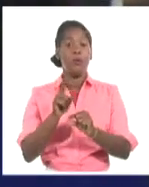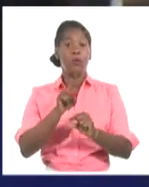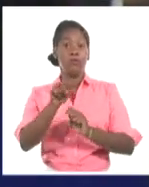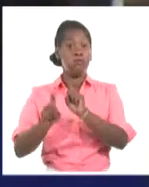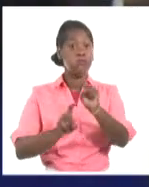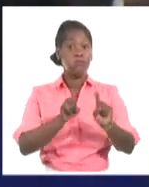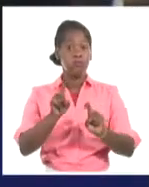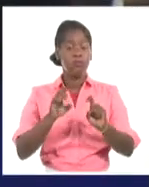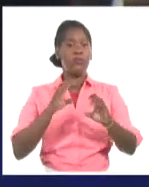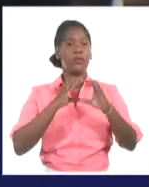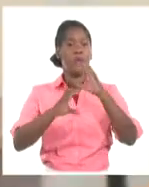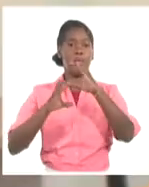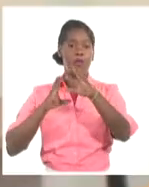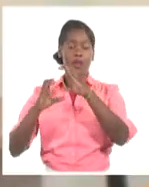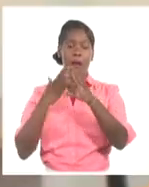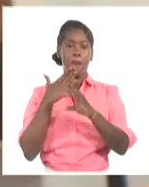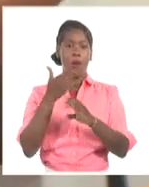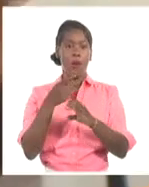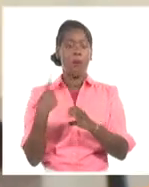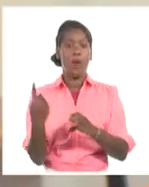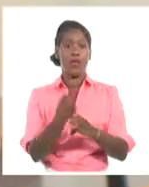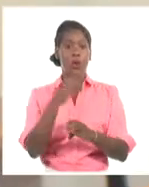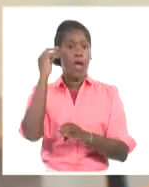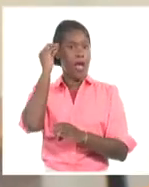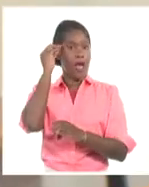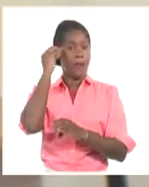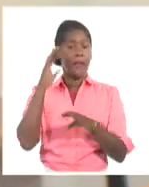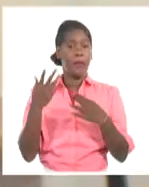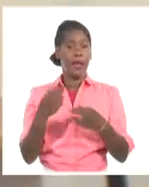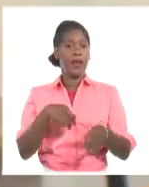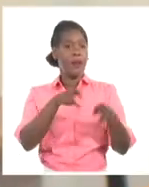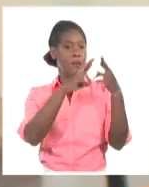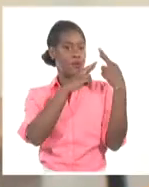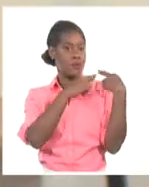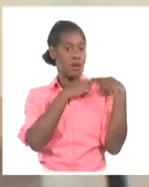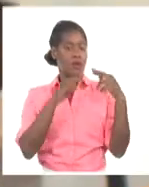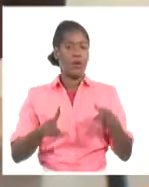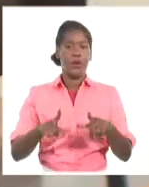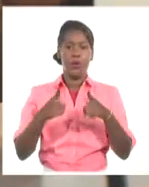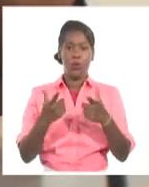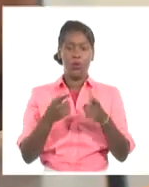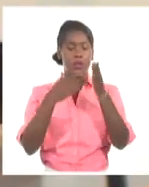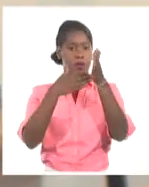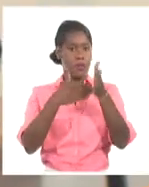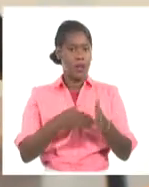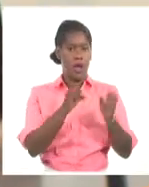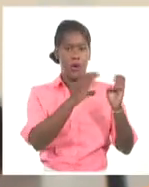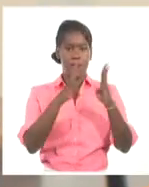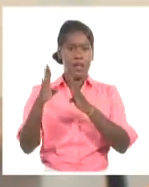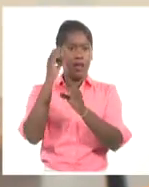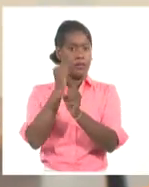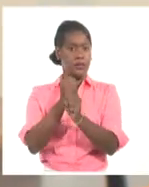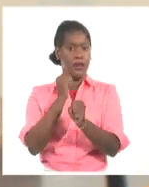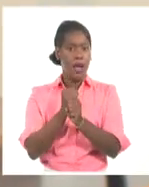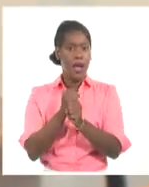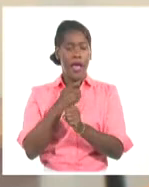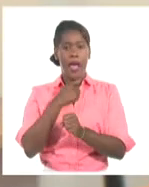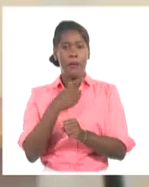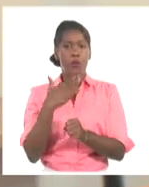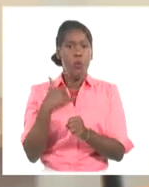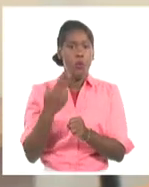revisando desde la responsabilidad como federada para que cumplan con los deberes escolares, la otra muchacha cómo apoya el